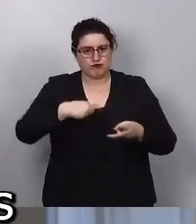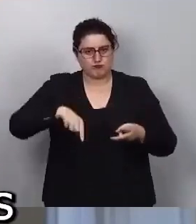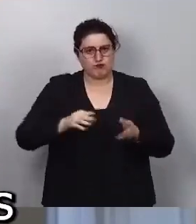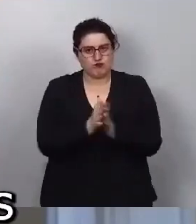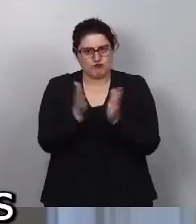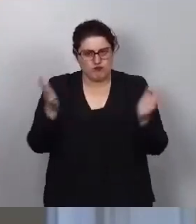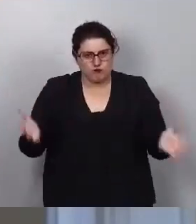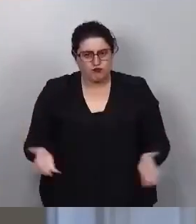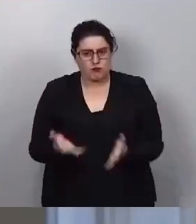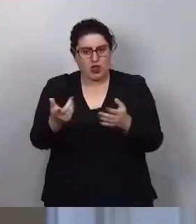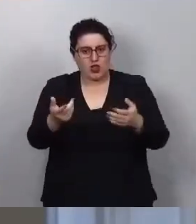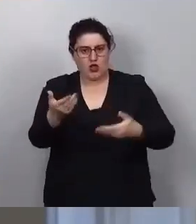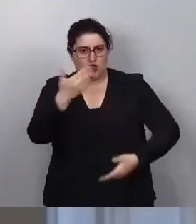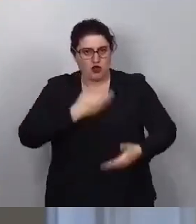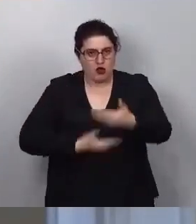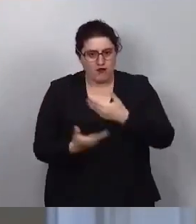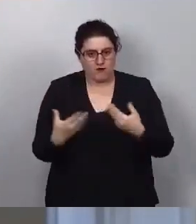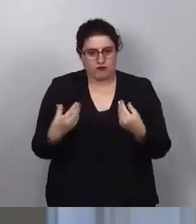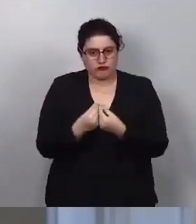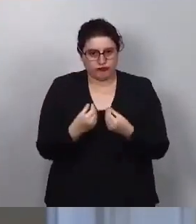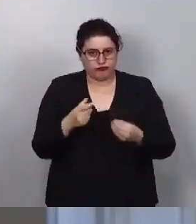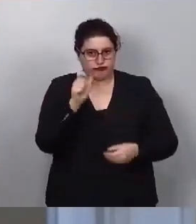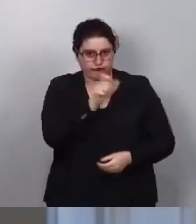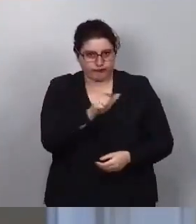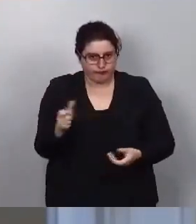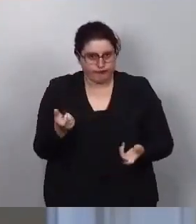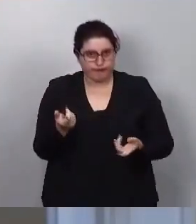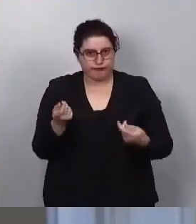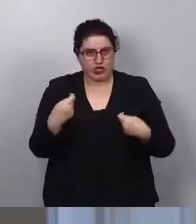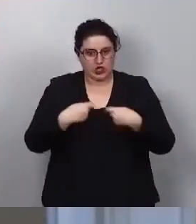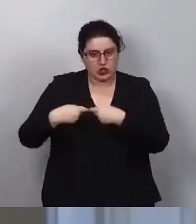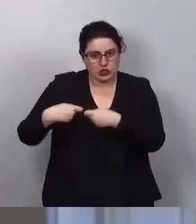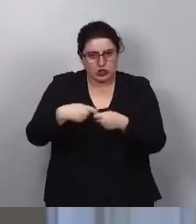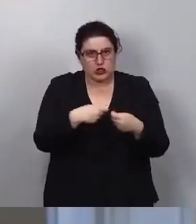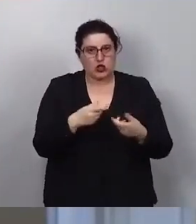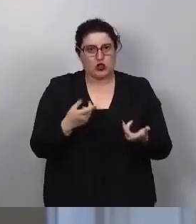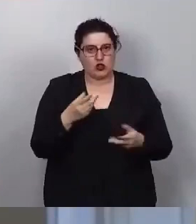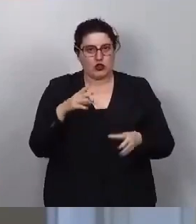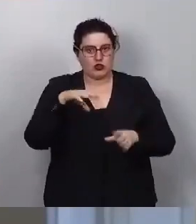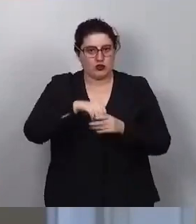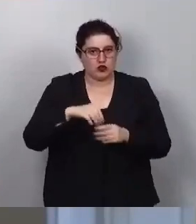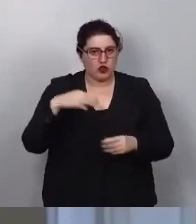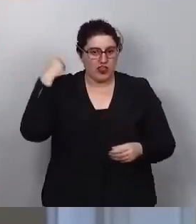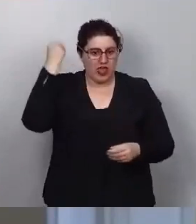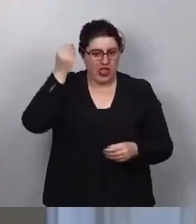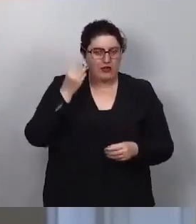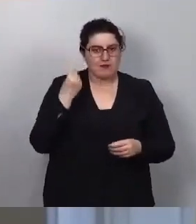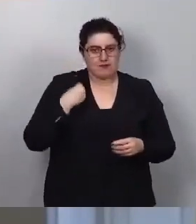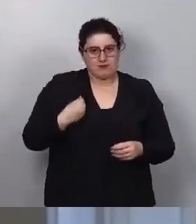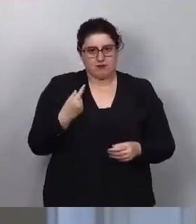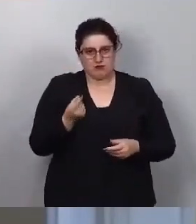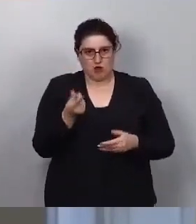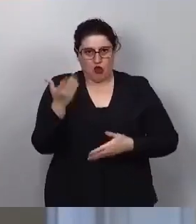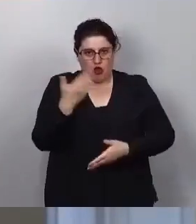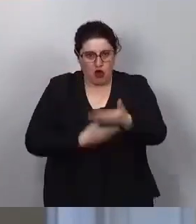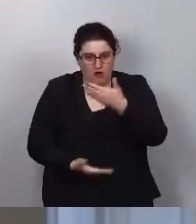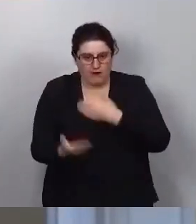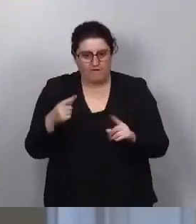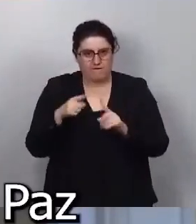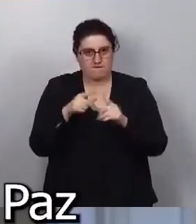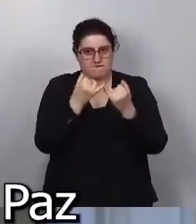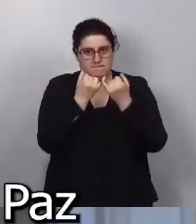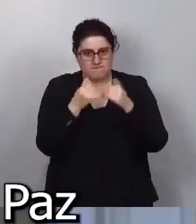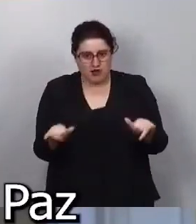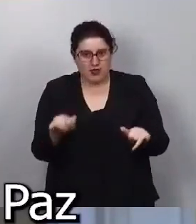cooperación con nuestros socios árabes, que también trabajan por la paz y la prosperidad en la región. Vamos a seguir aunando esfuerzos para la